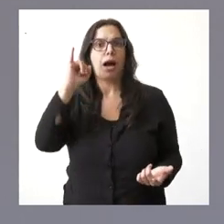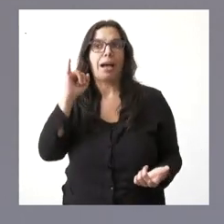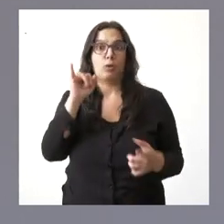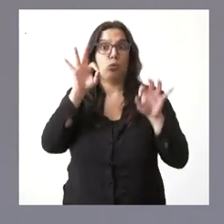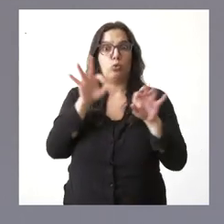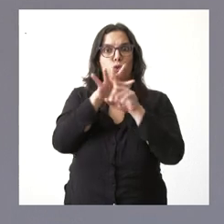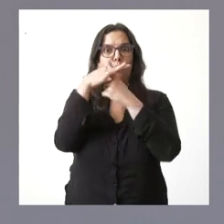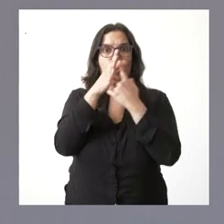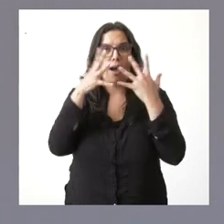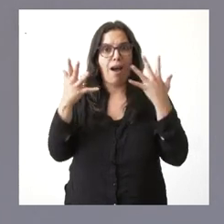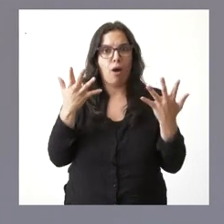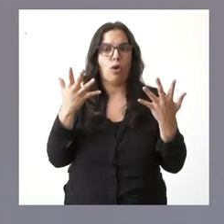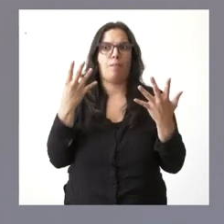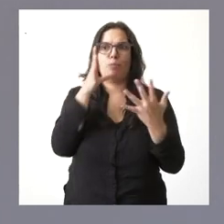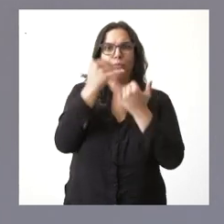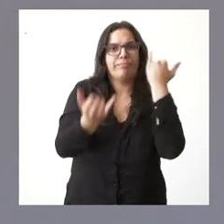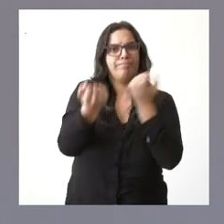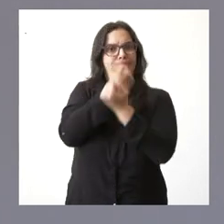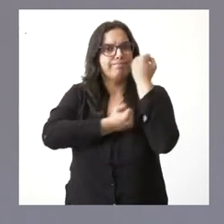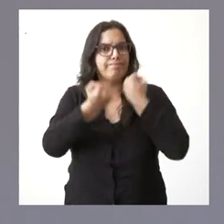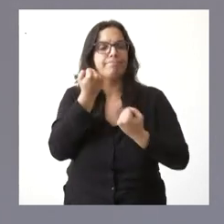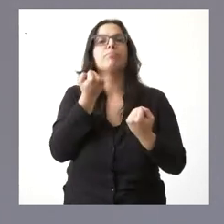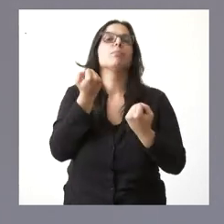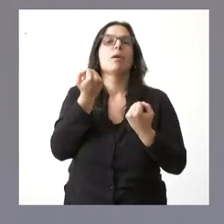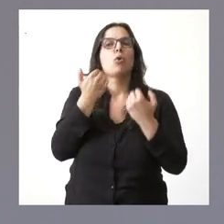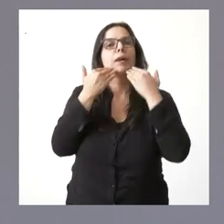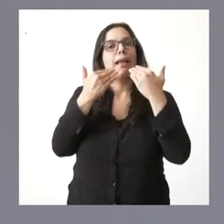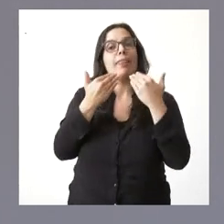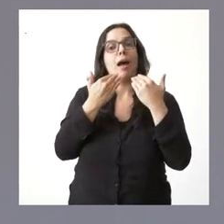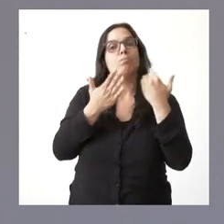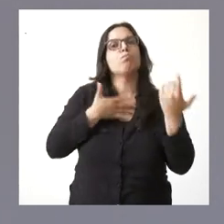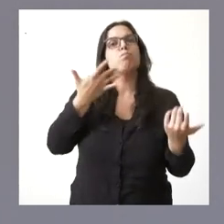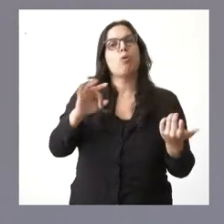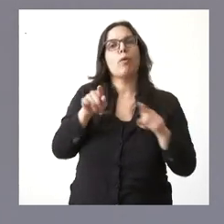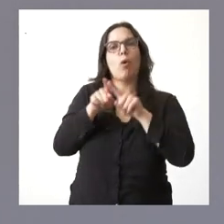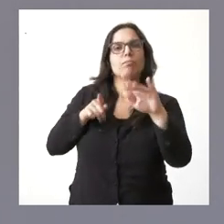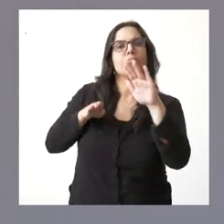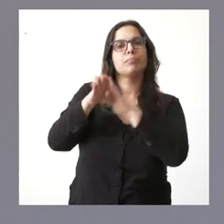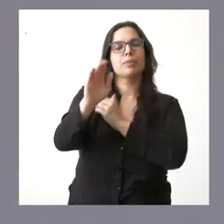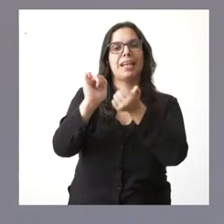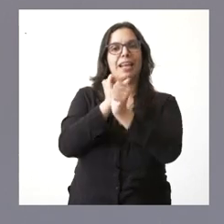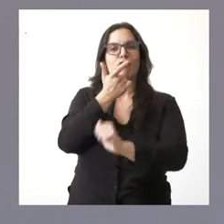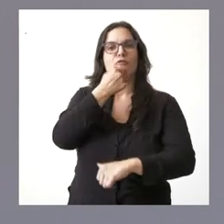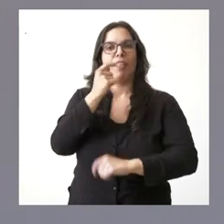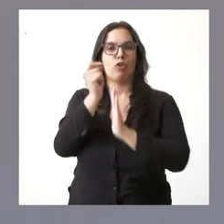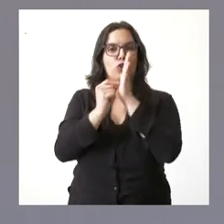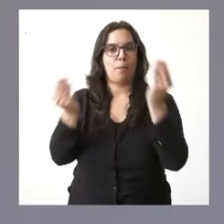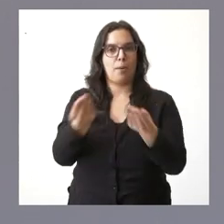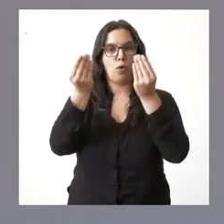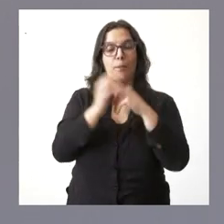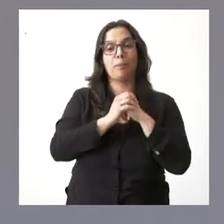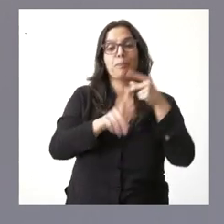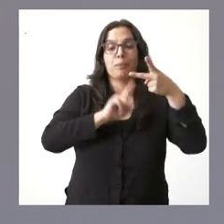en este contexto de crisis económica mediante esta posibilidad de acceso al crédito en mejores condiciones. Un segundo grupo